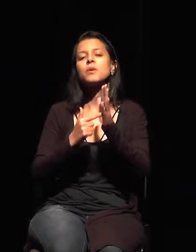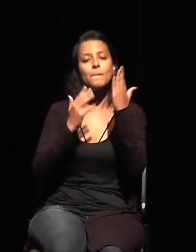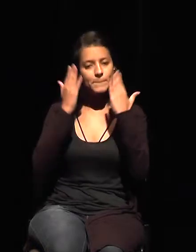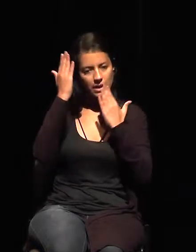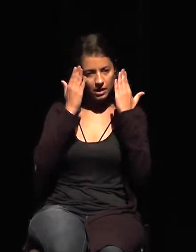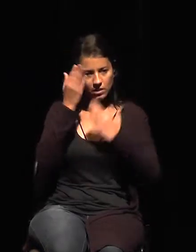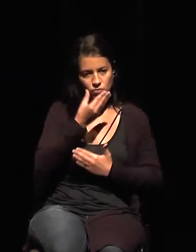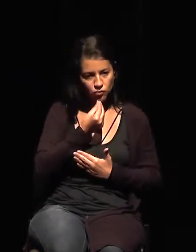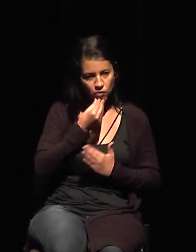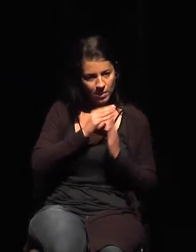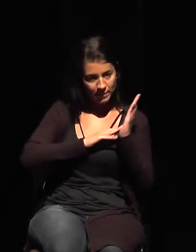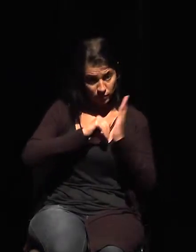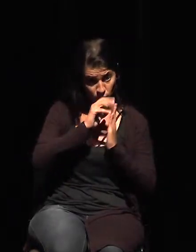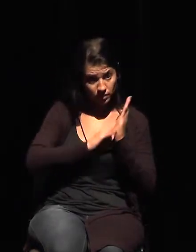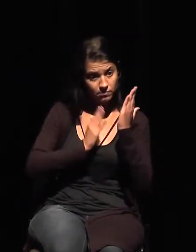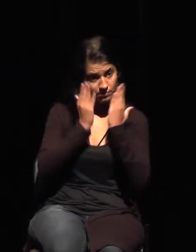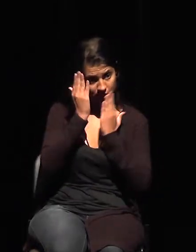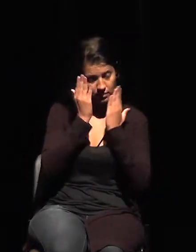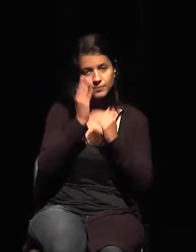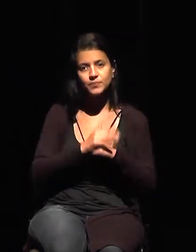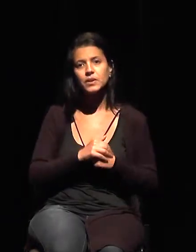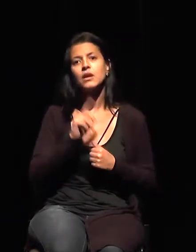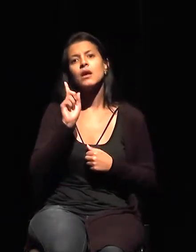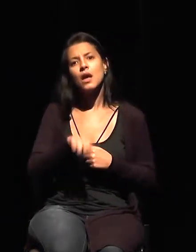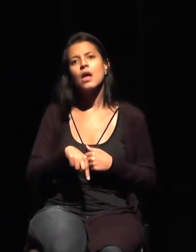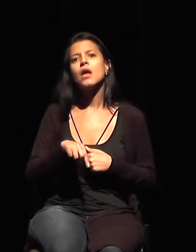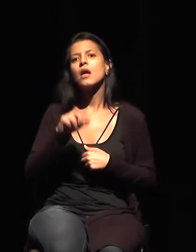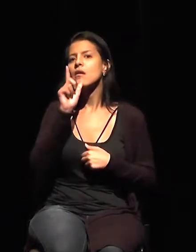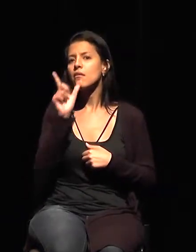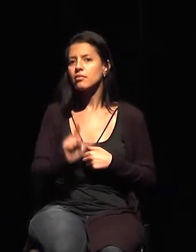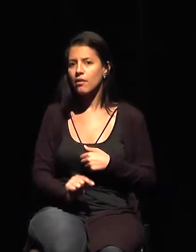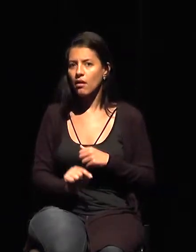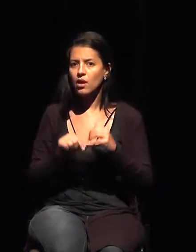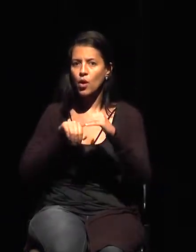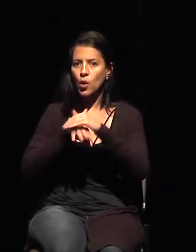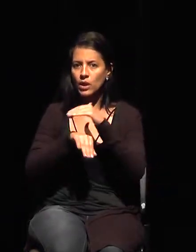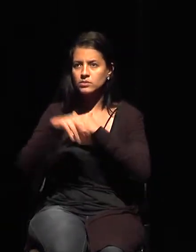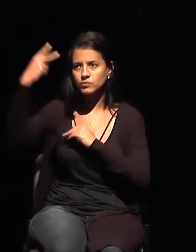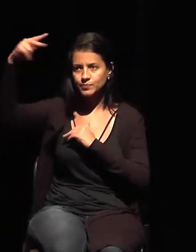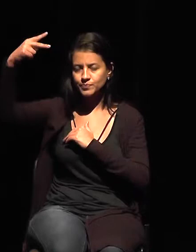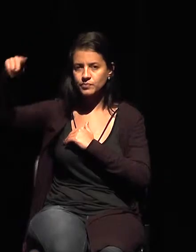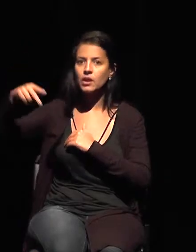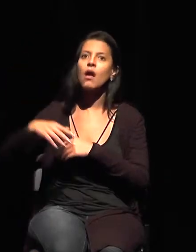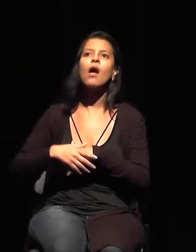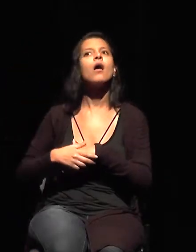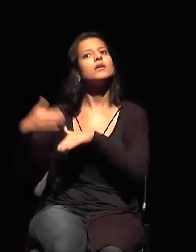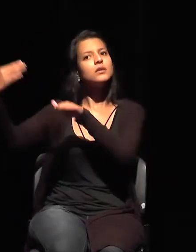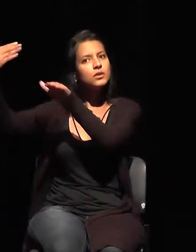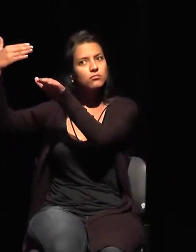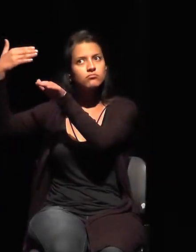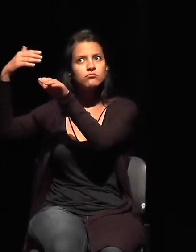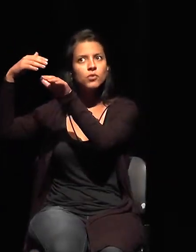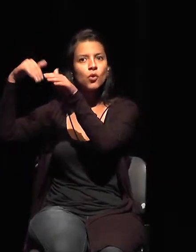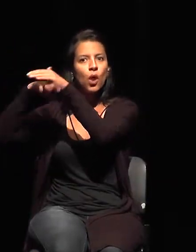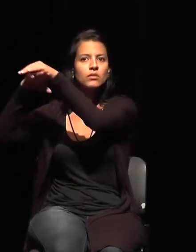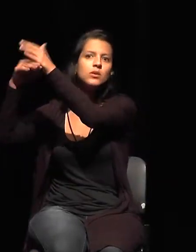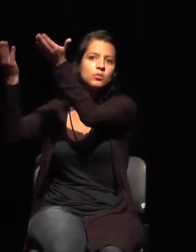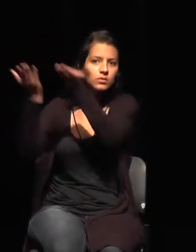vinieron de una colección italiana. Llegaron al país de manera lícita con toda la documentación y cuando